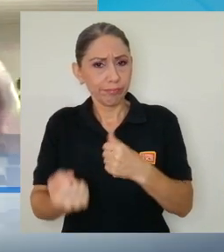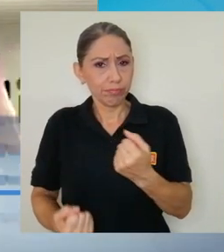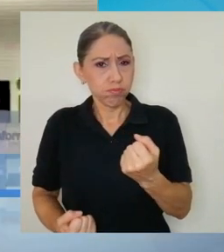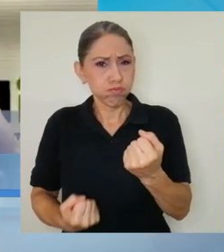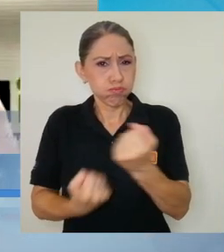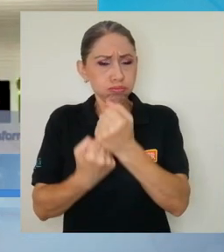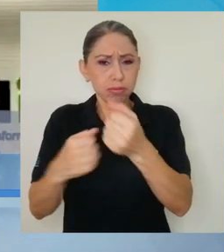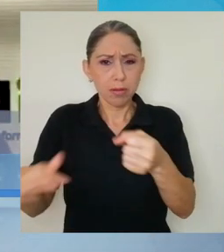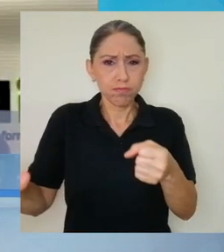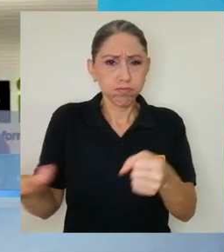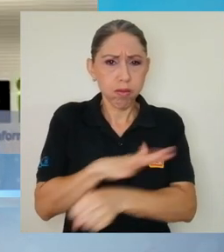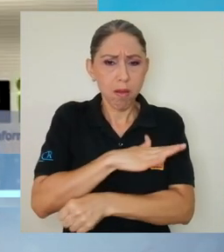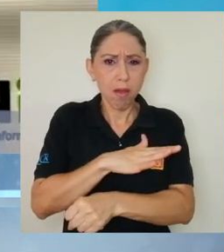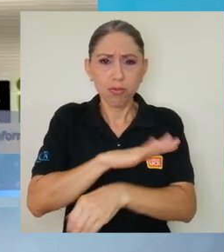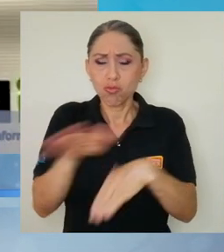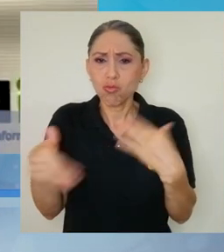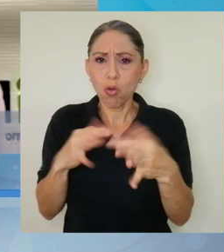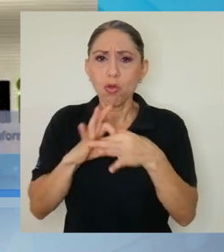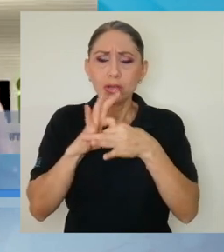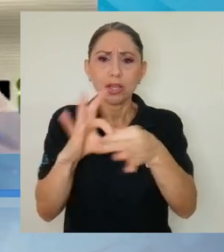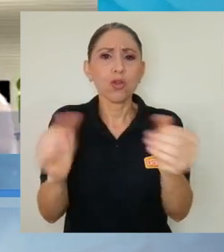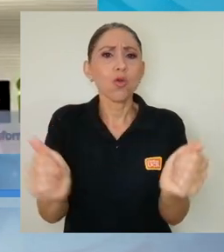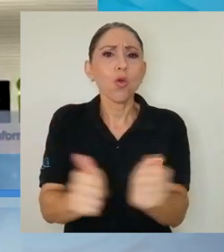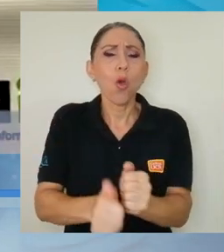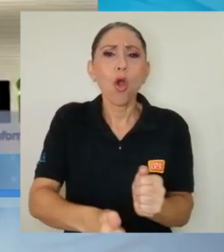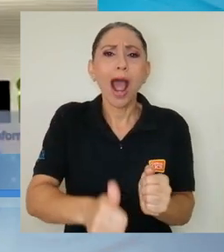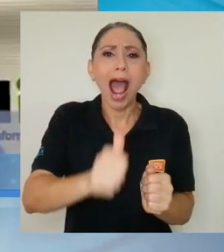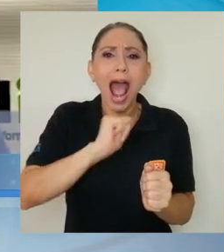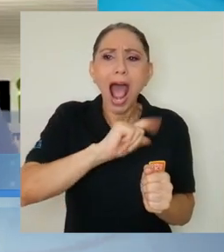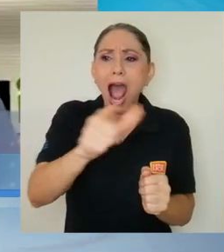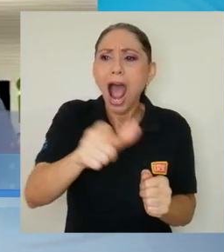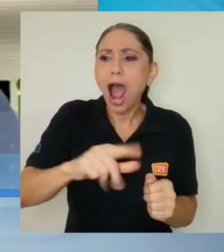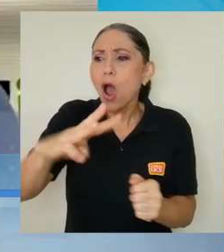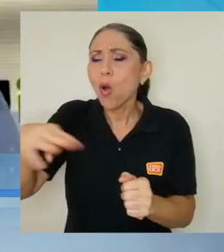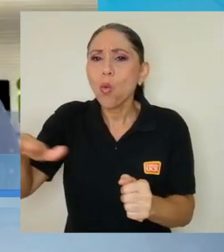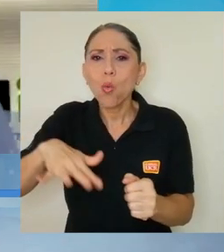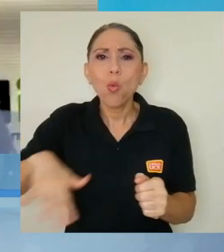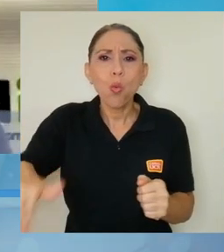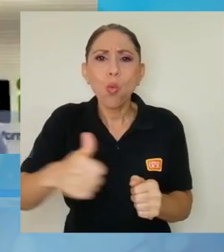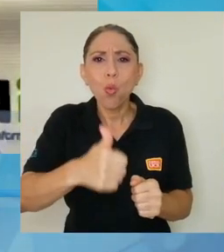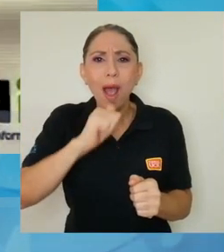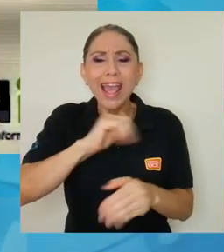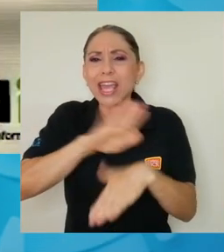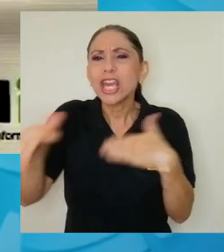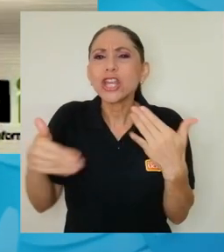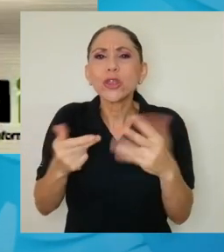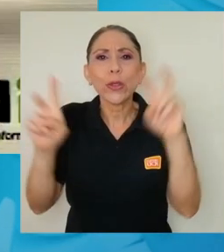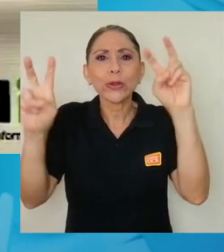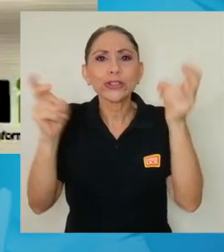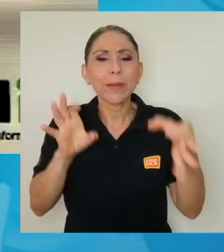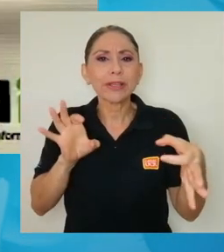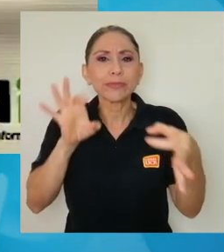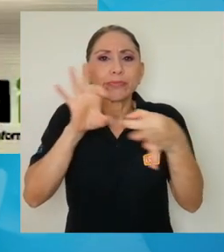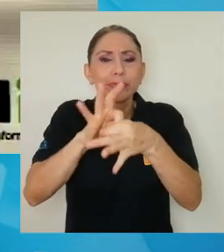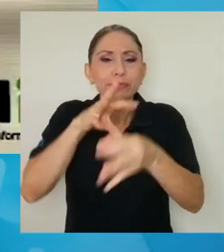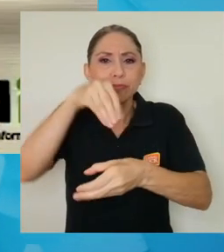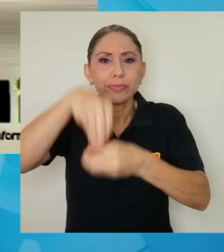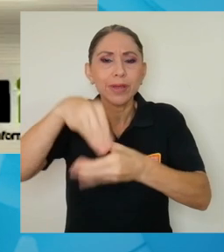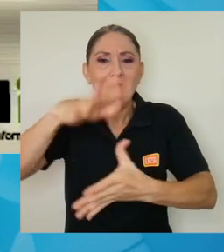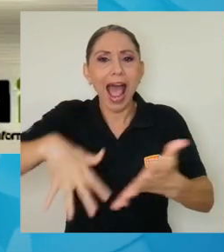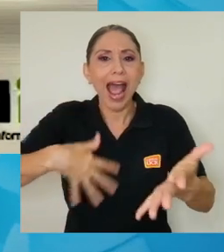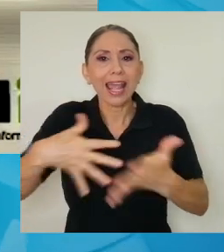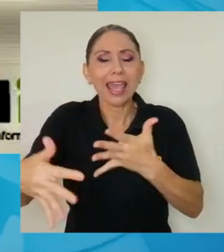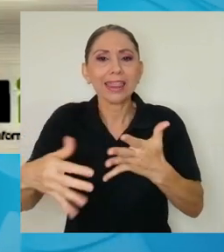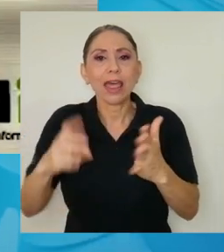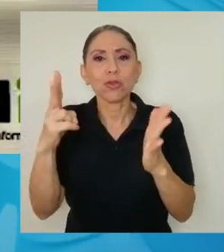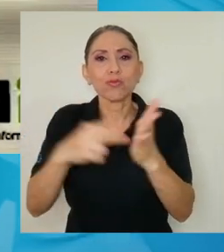integral a cuanto a lo que tiene que ver con el agua, como con todos los demás elementos que integran la agenda 2030 de las